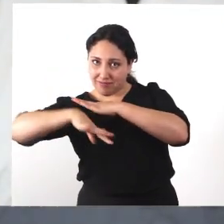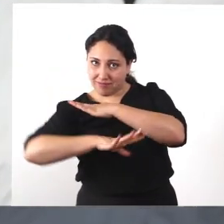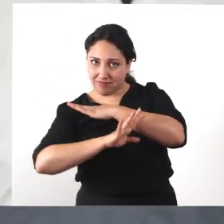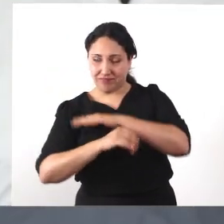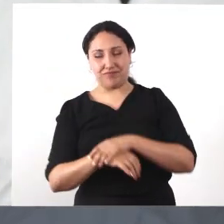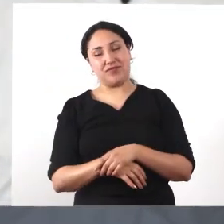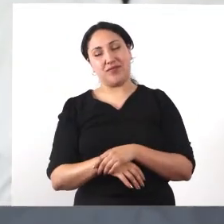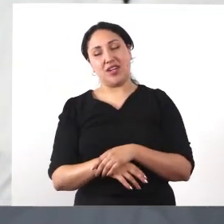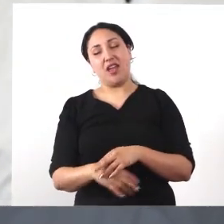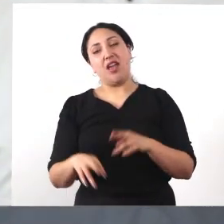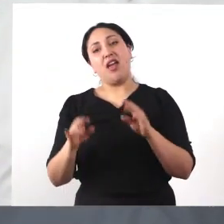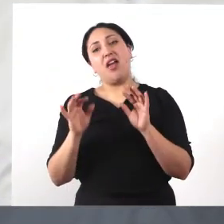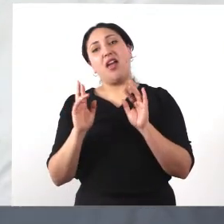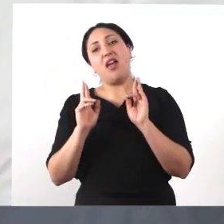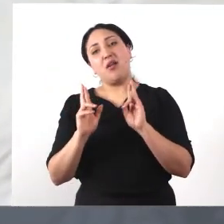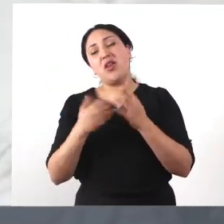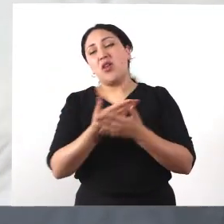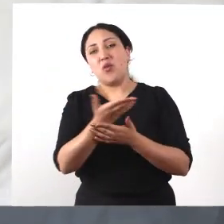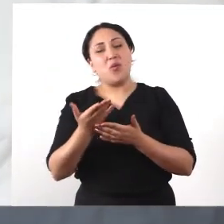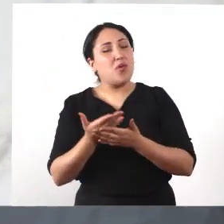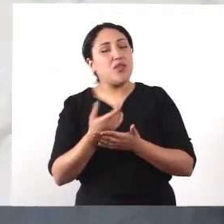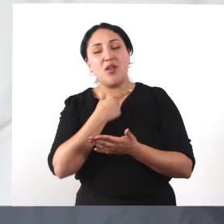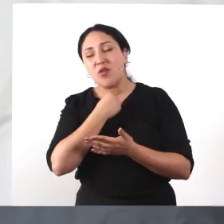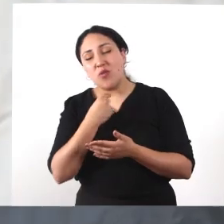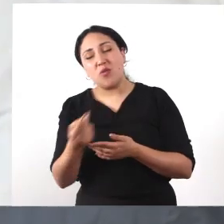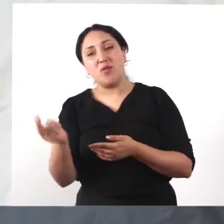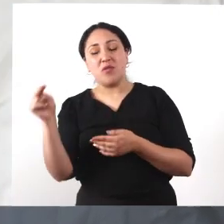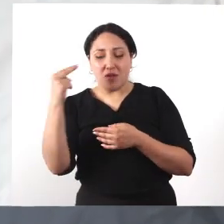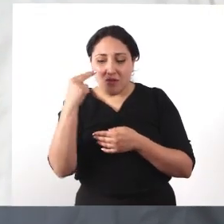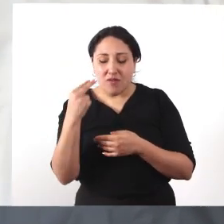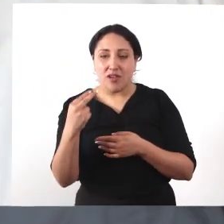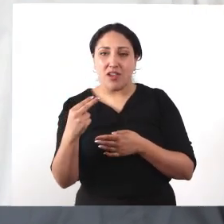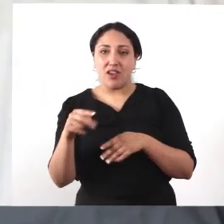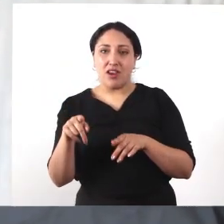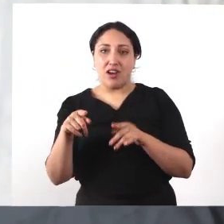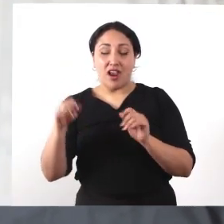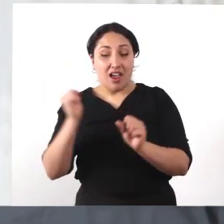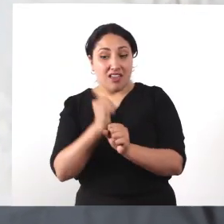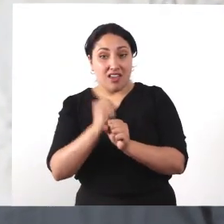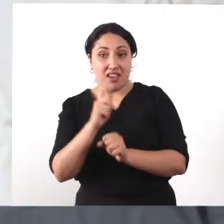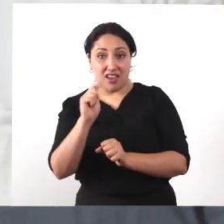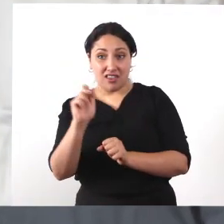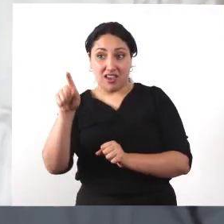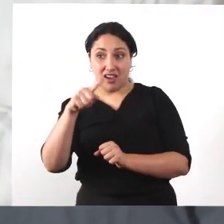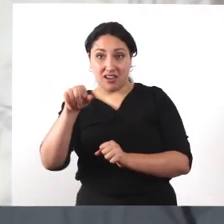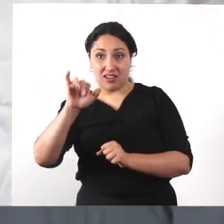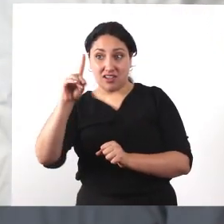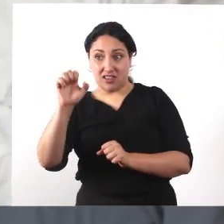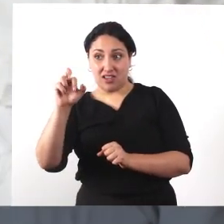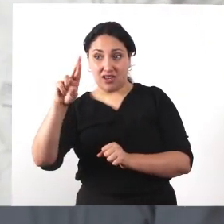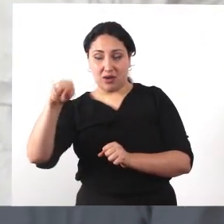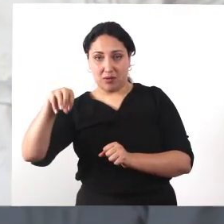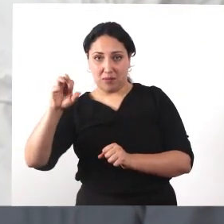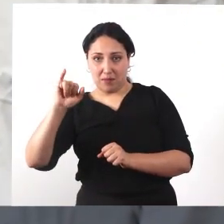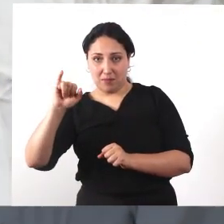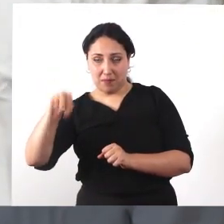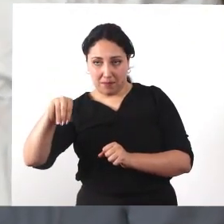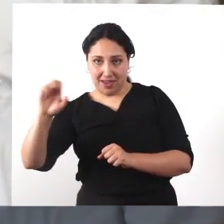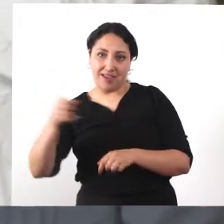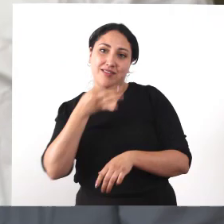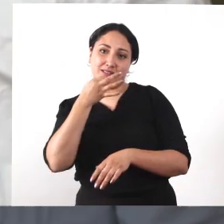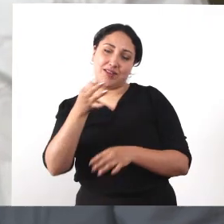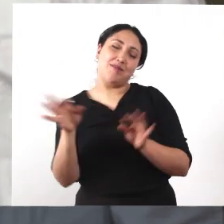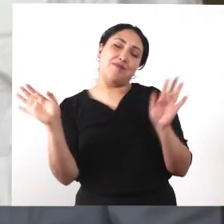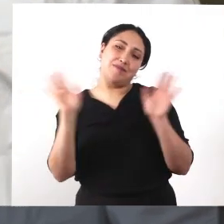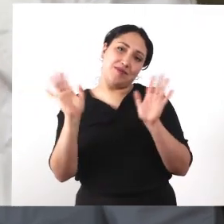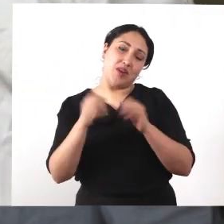Esperando nuevamente, te voy a hacer un agregado de esta visita por este taxidermen. Lo despedimos y pueden seguir